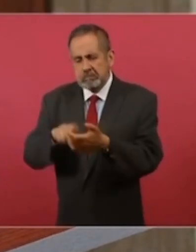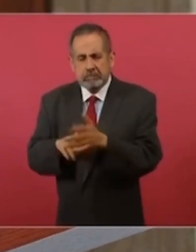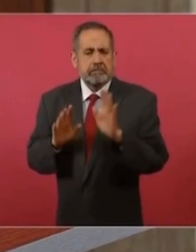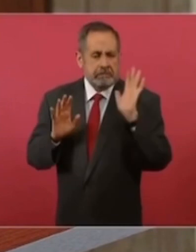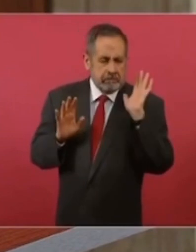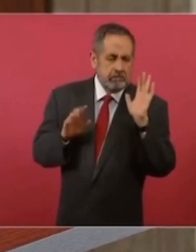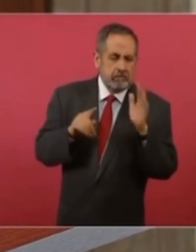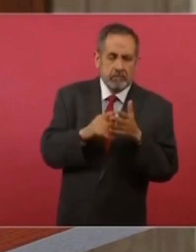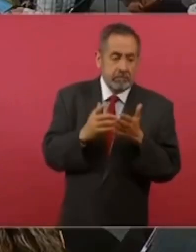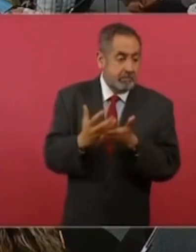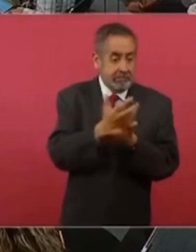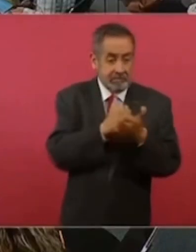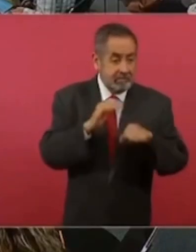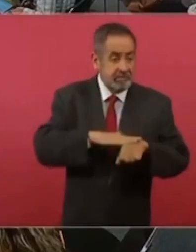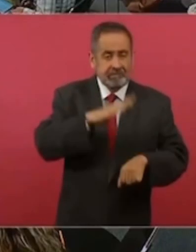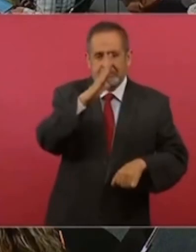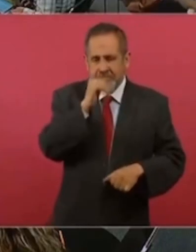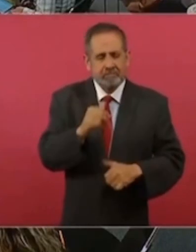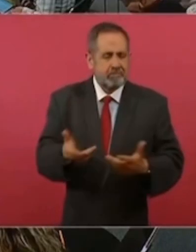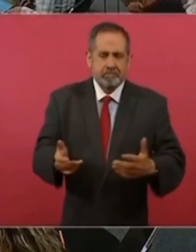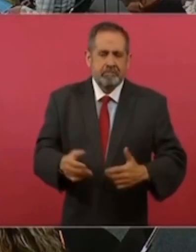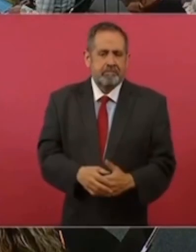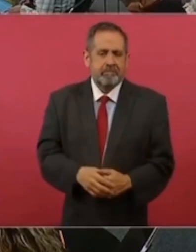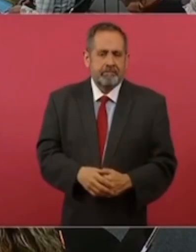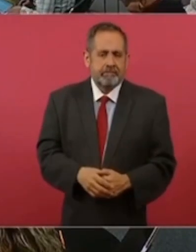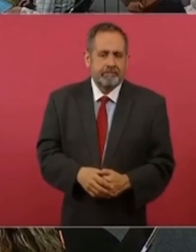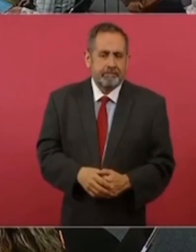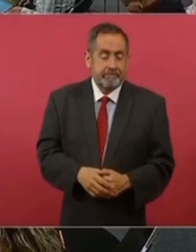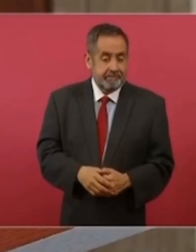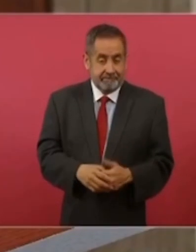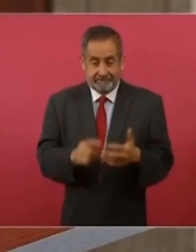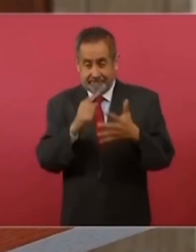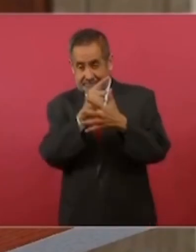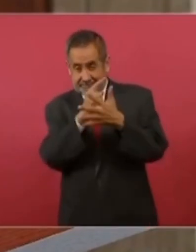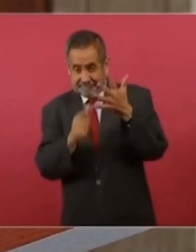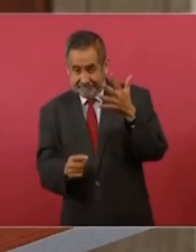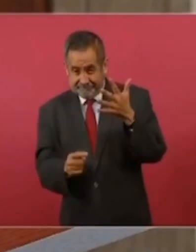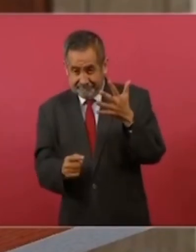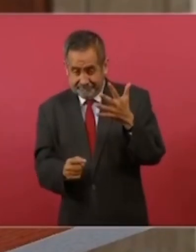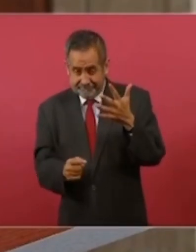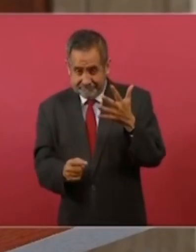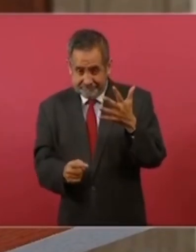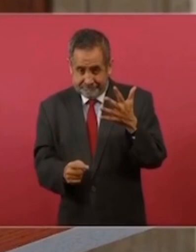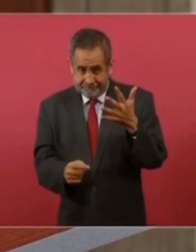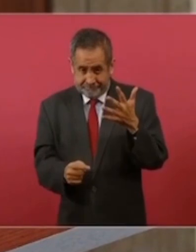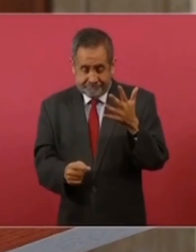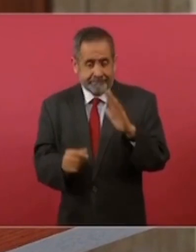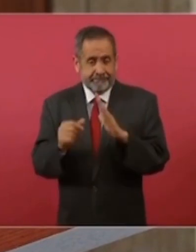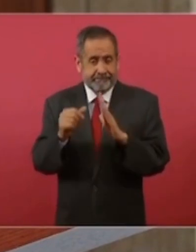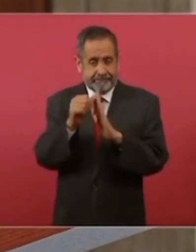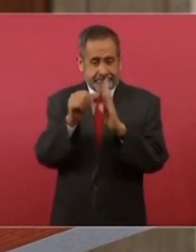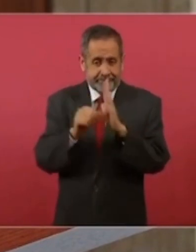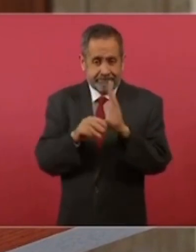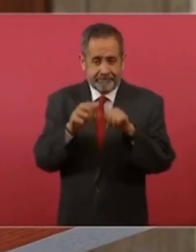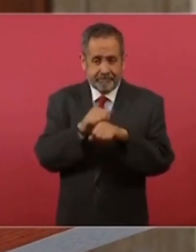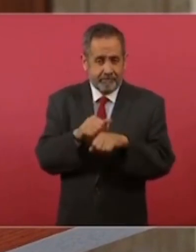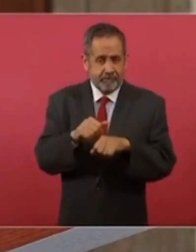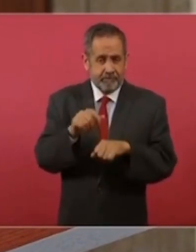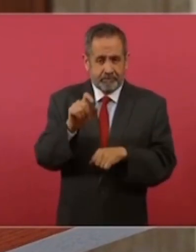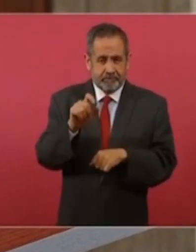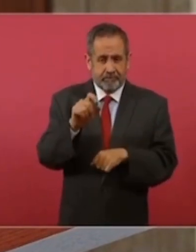oficiales. Pues todo esto que dice la fracción uno